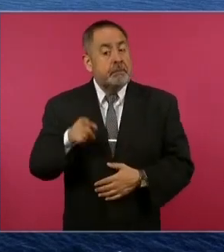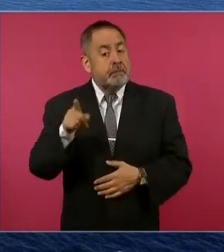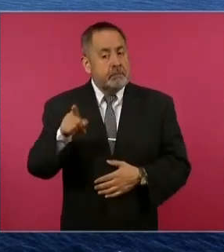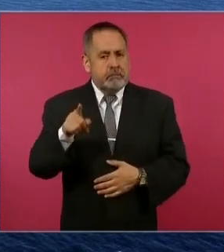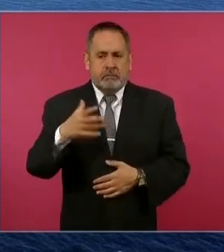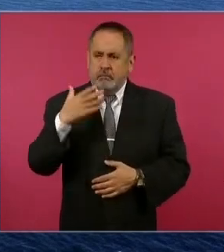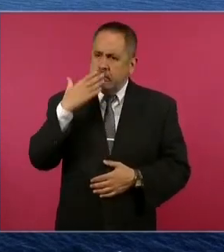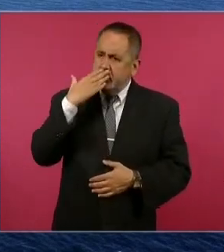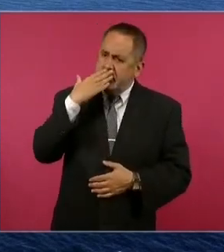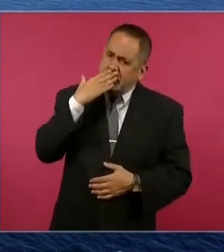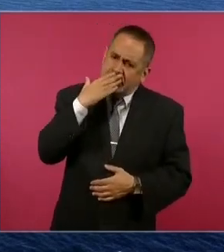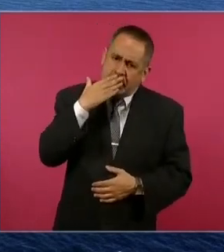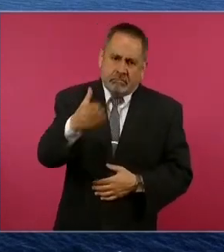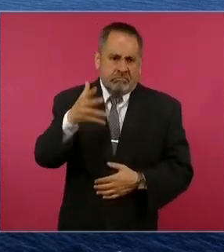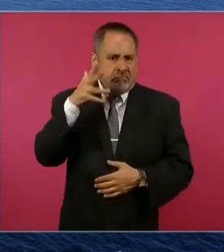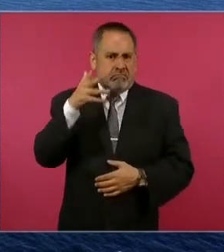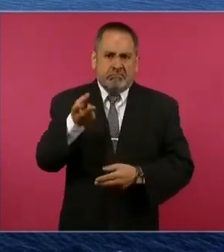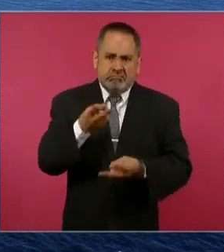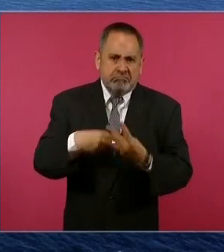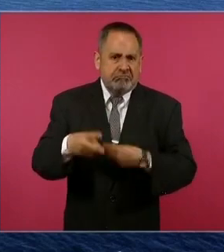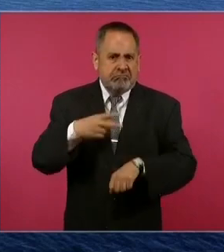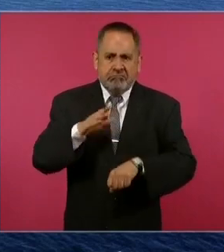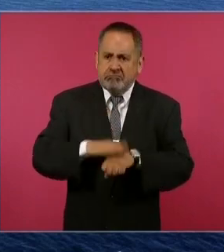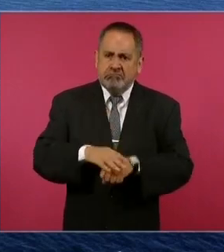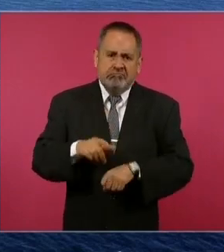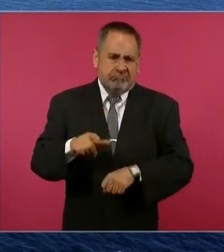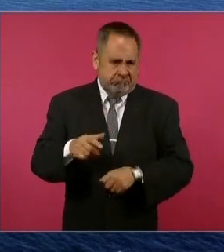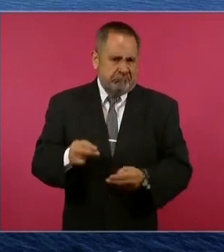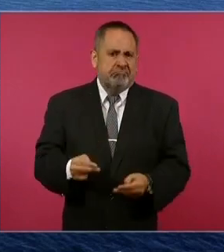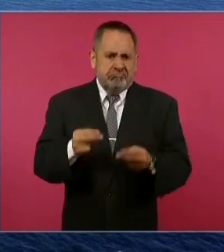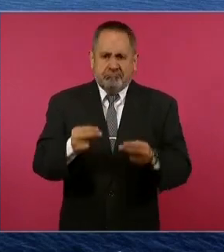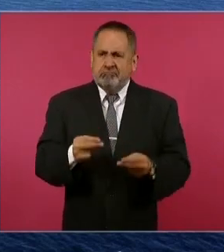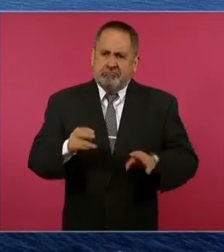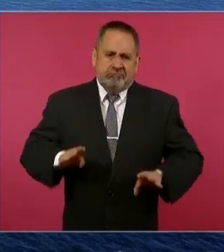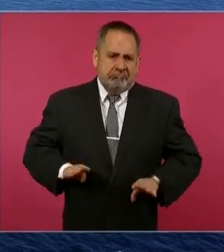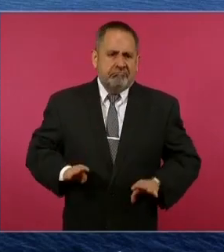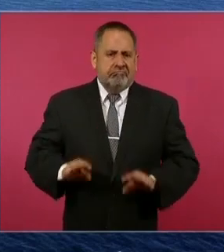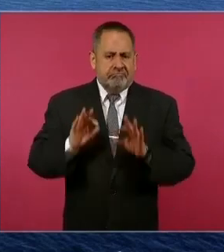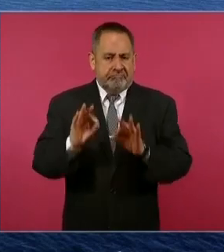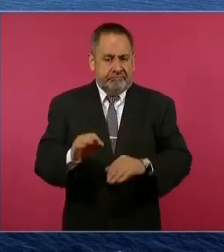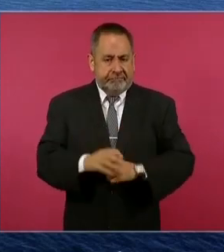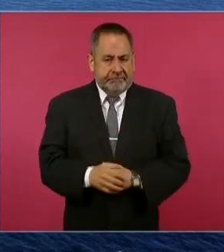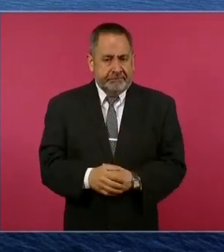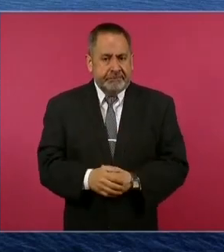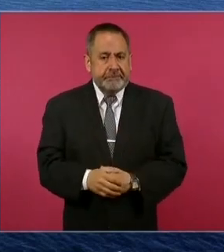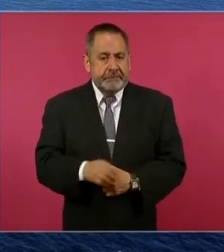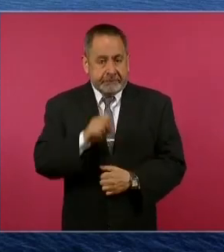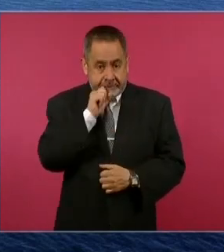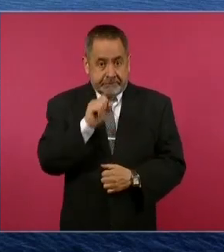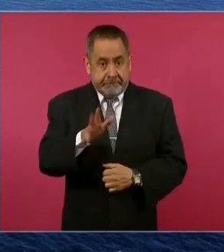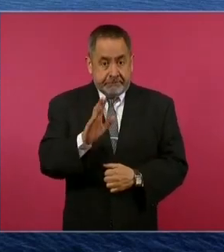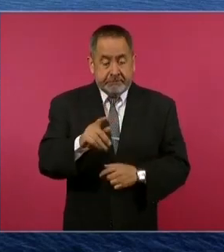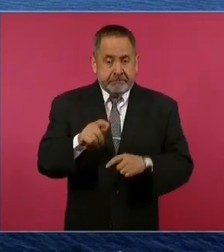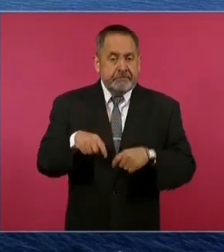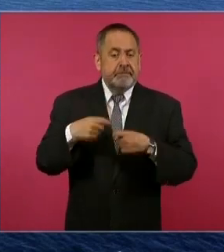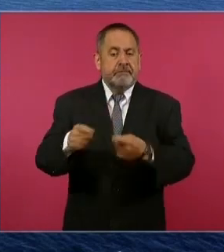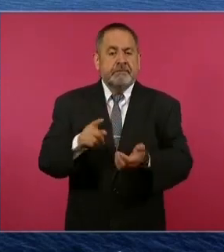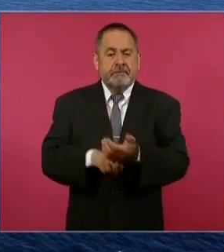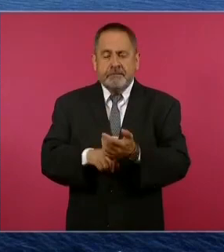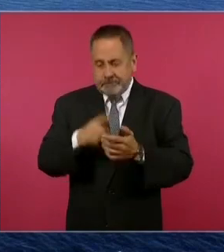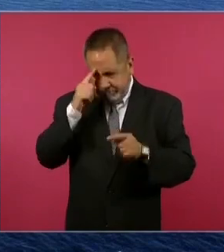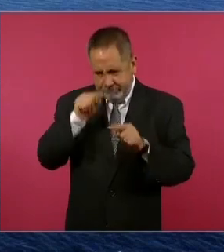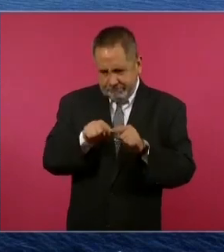se están entregando los polos de desarrollo